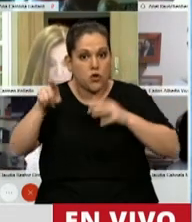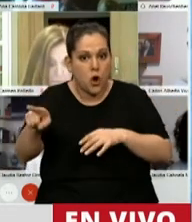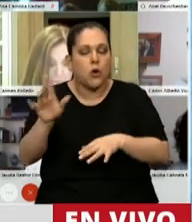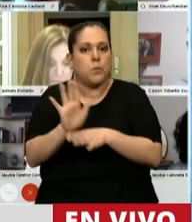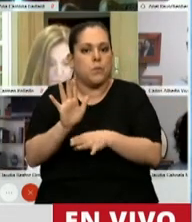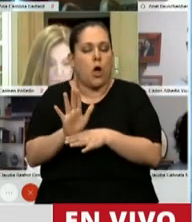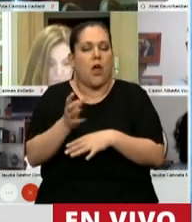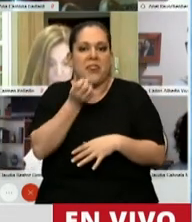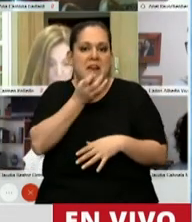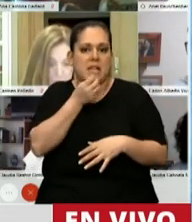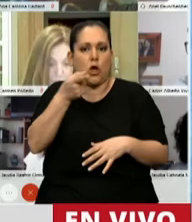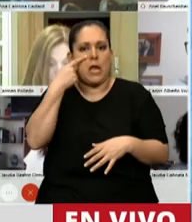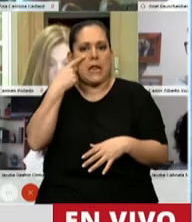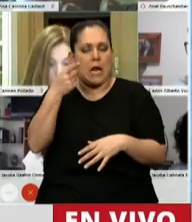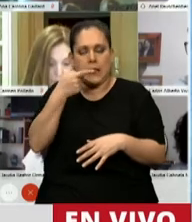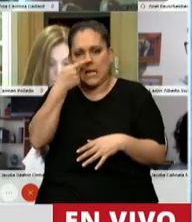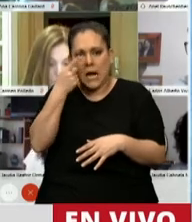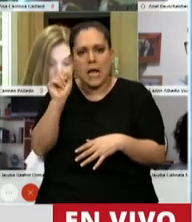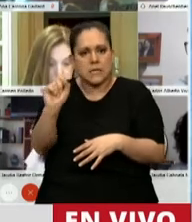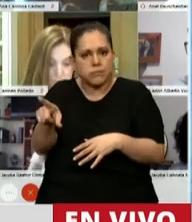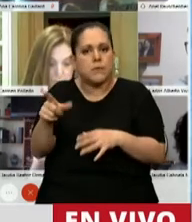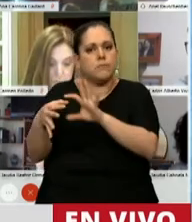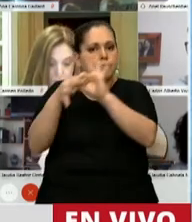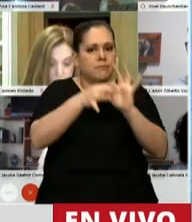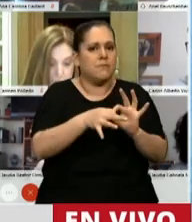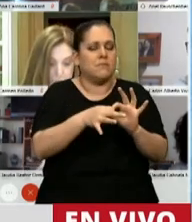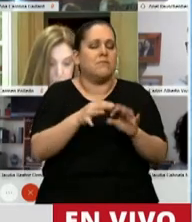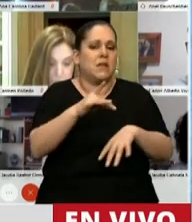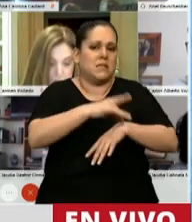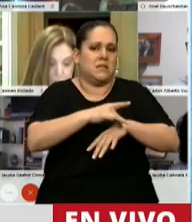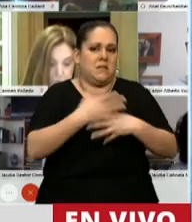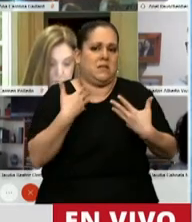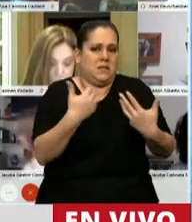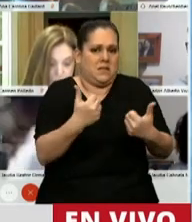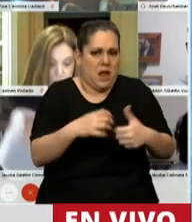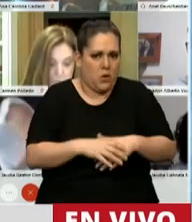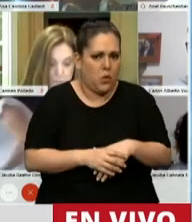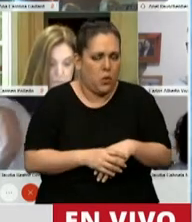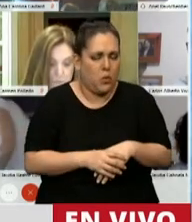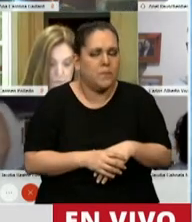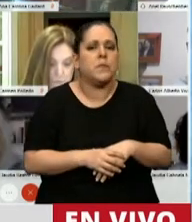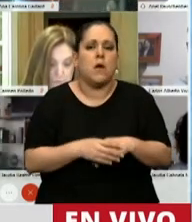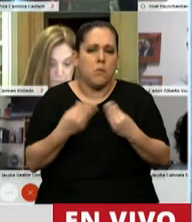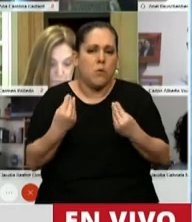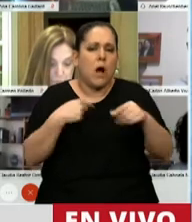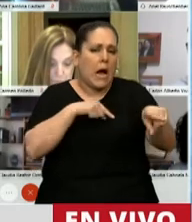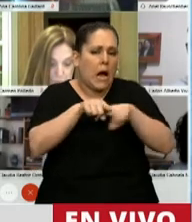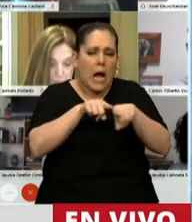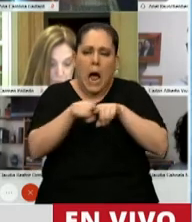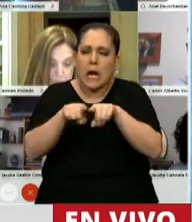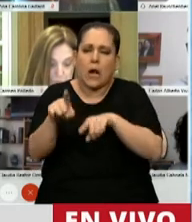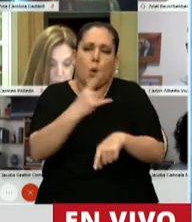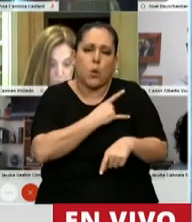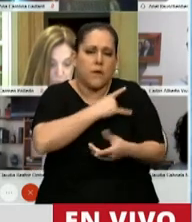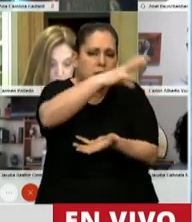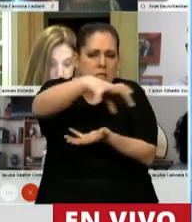declara de interés por la vinculación con la salud humana. Por lo tanto, además de las numerosas carreras universitarias,